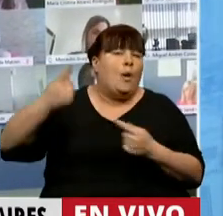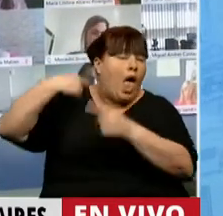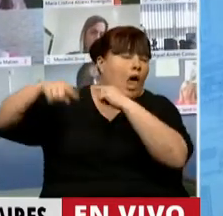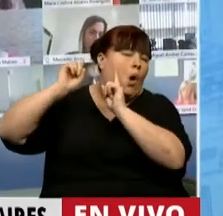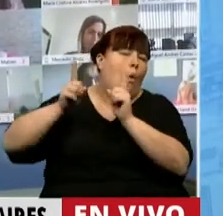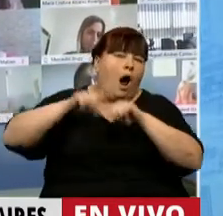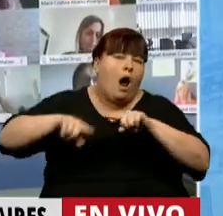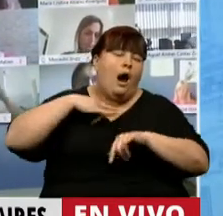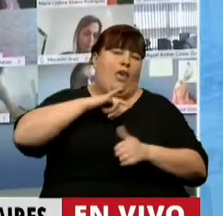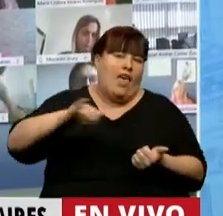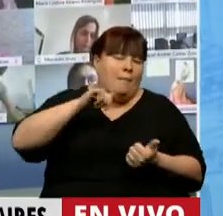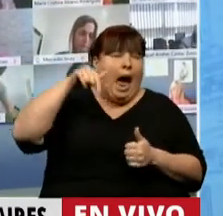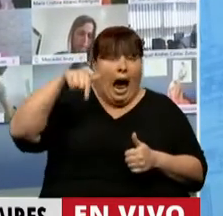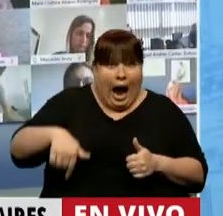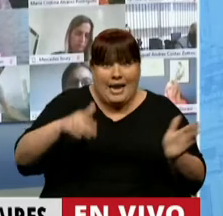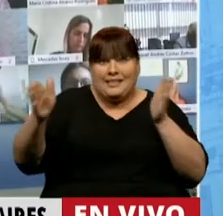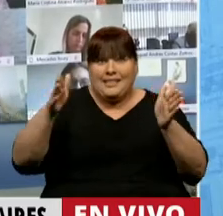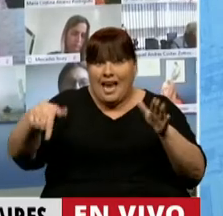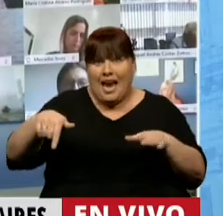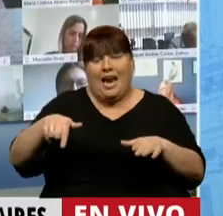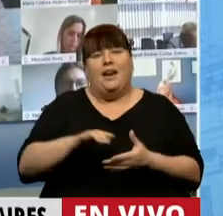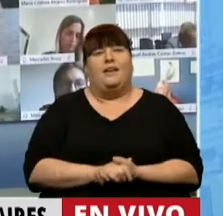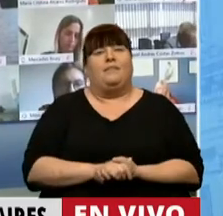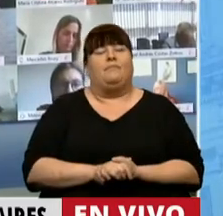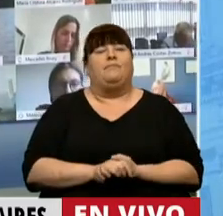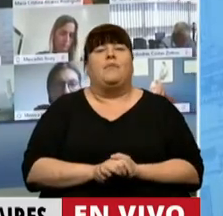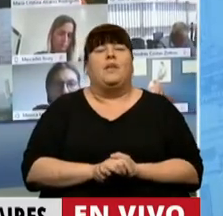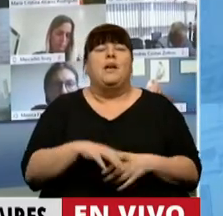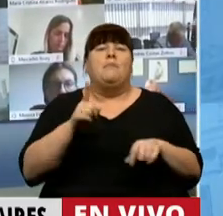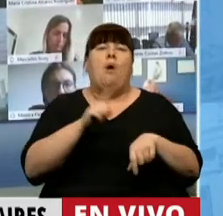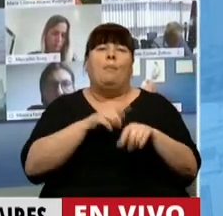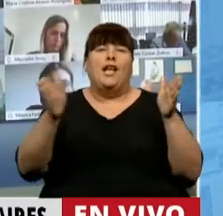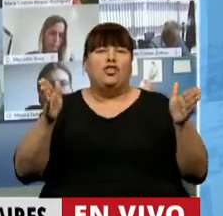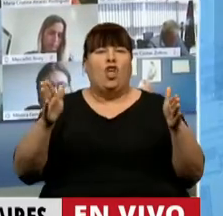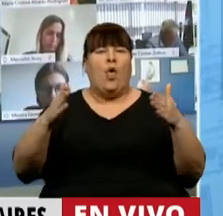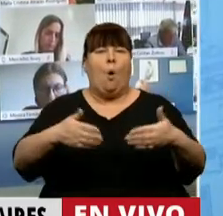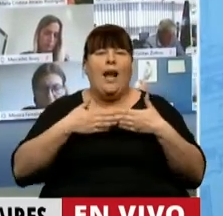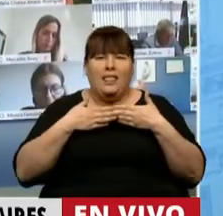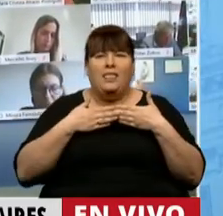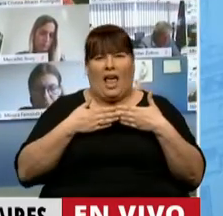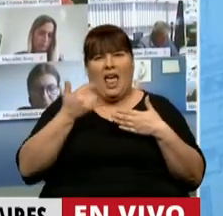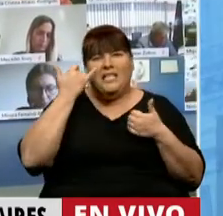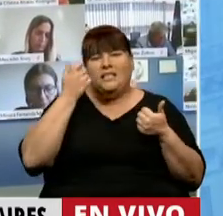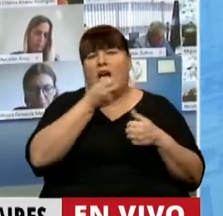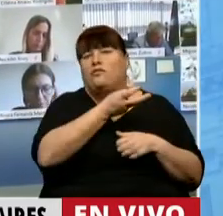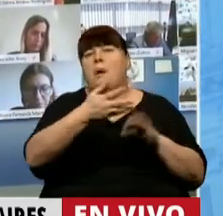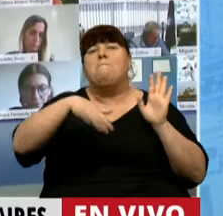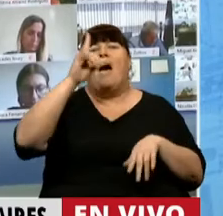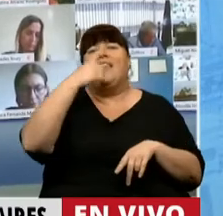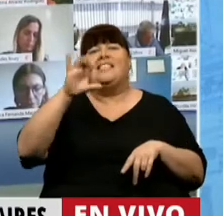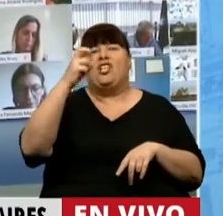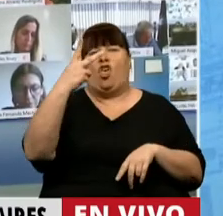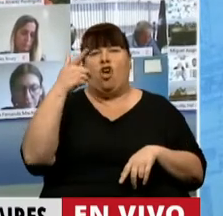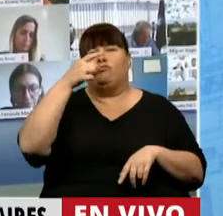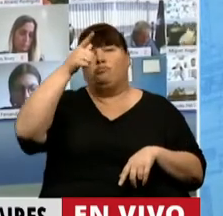gobierno, pero especialmente en este último periodo que durante la cuarentena ya se vienen contabilizando más de 102